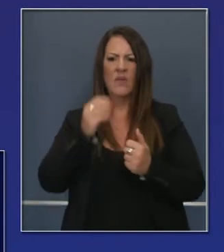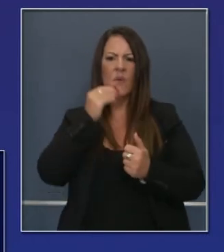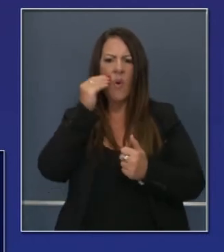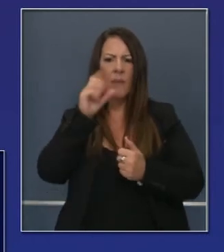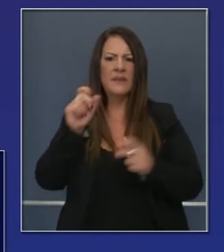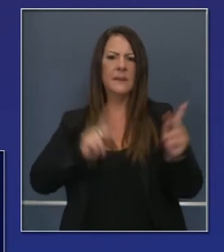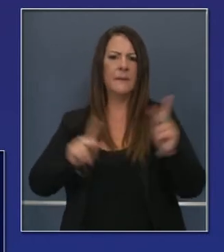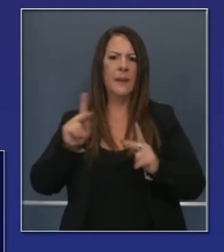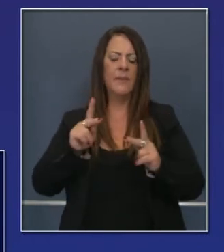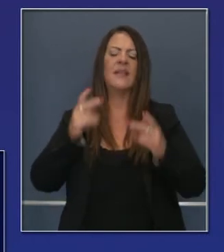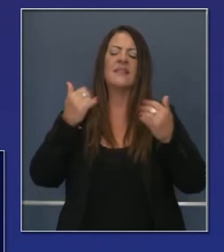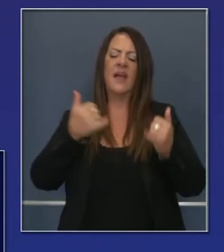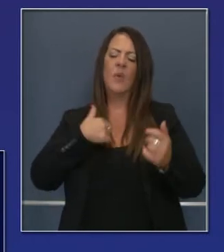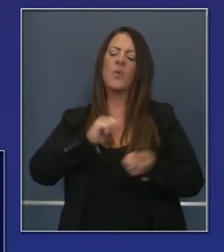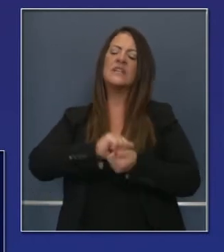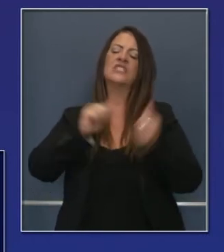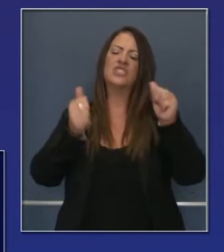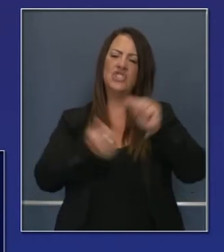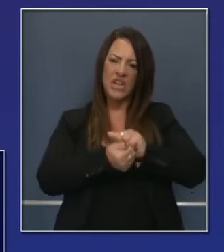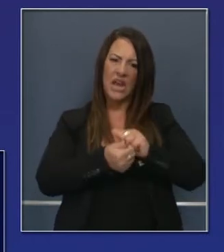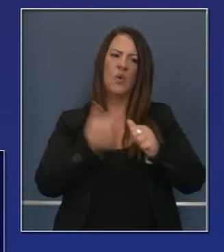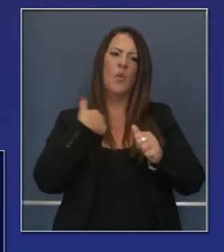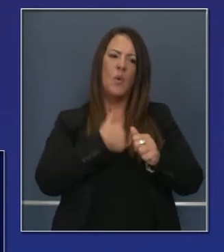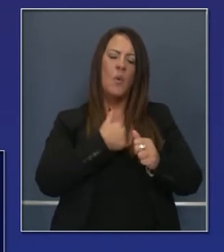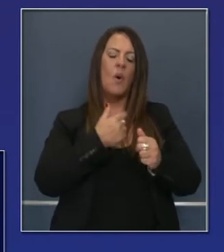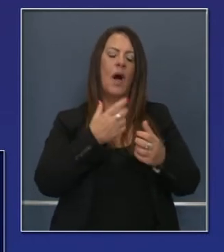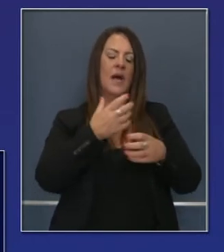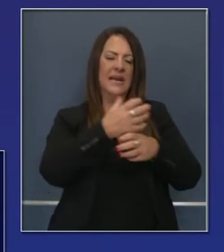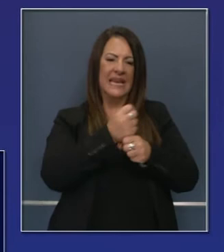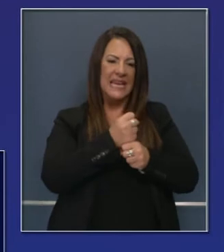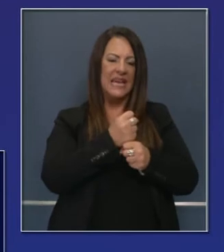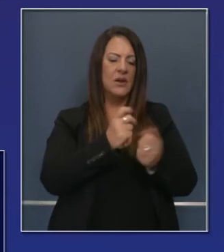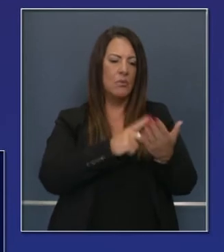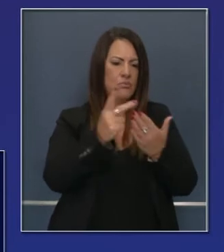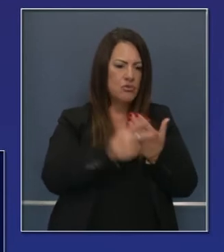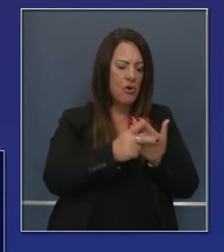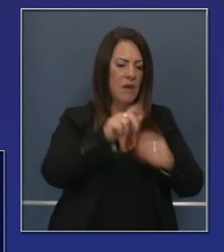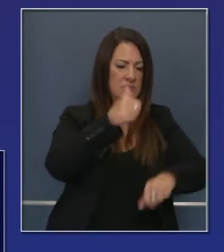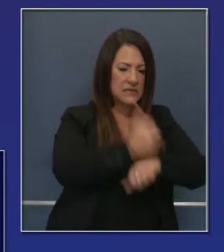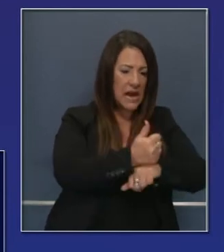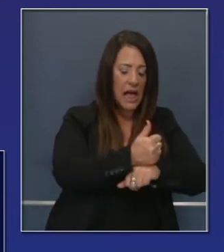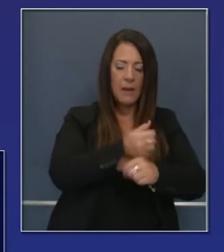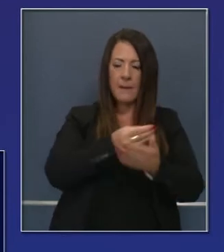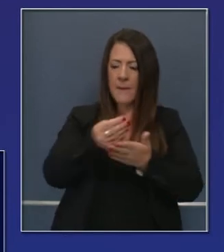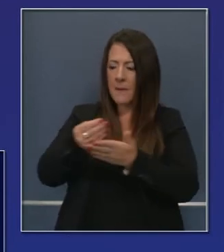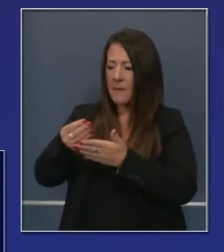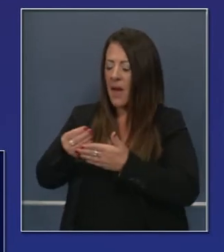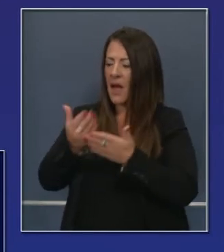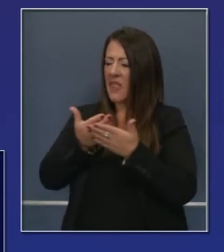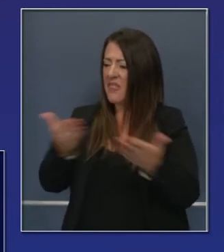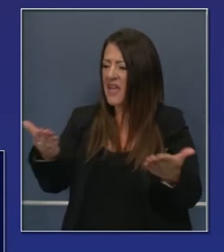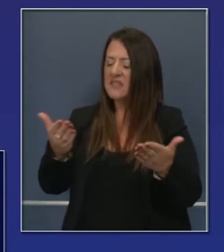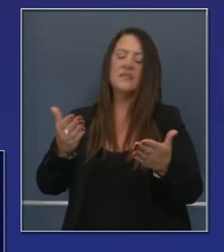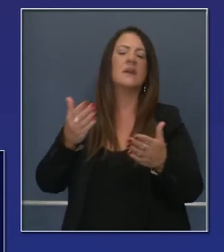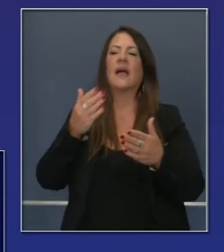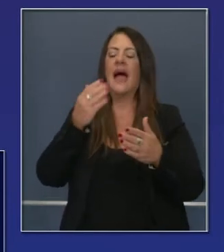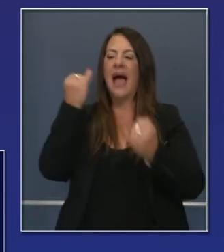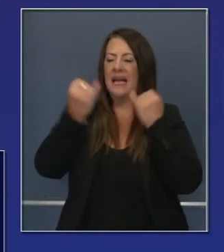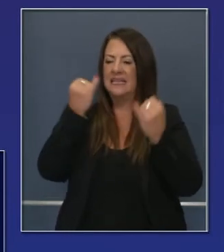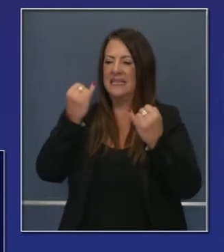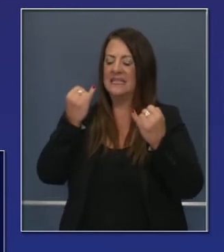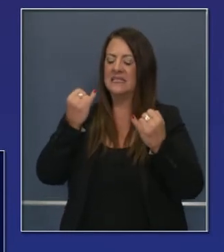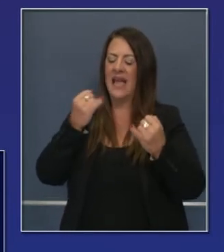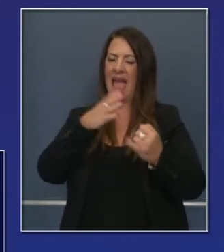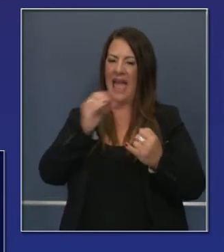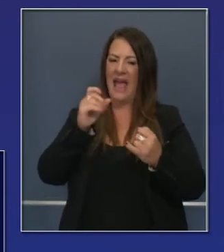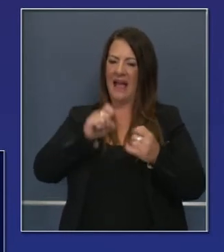Que han tenido esta carga de lidiar con este problema. Nosotros estamos tratando de crear trabajos conjuntos, capacidad